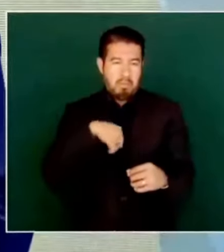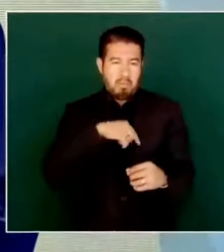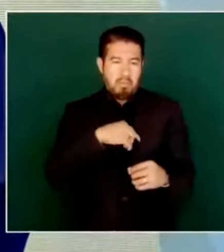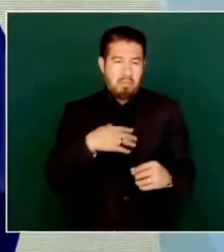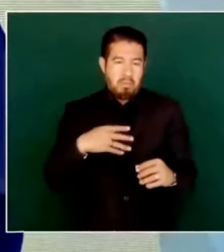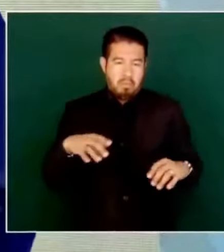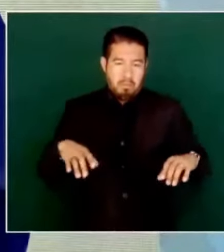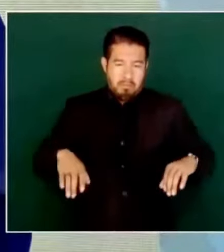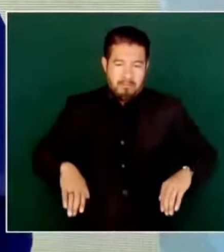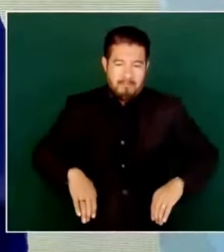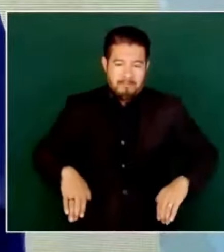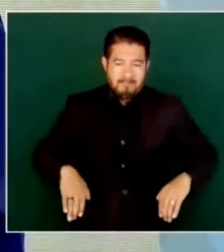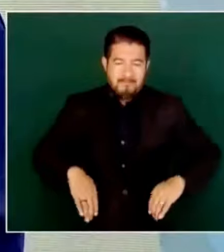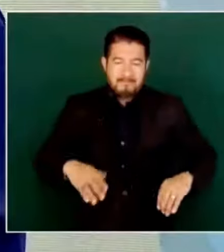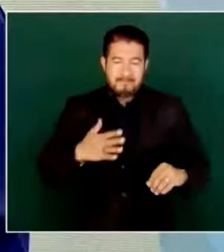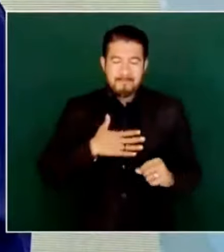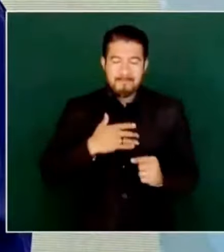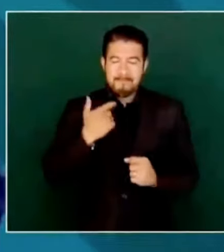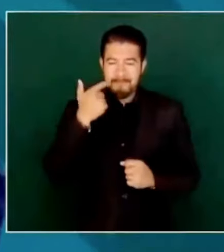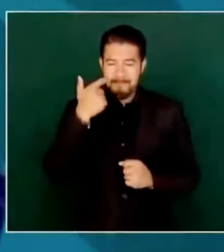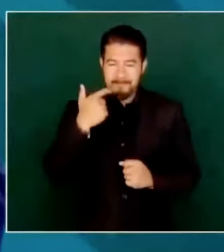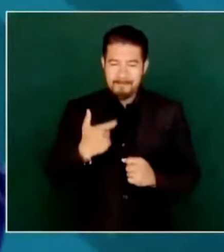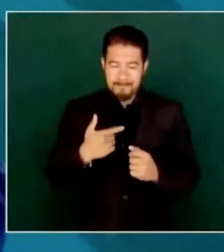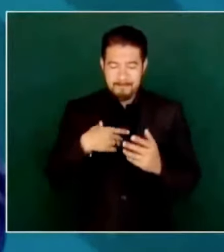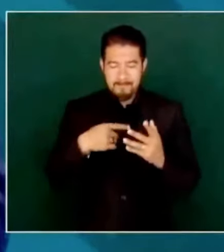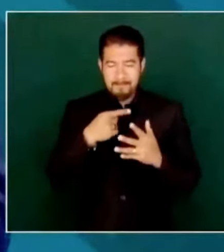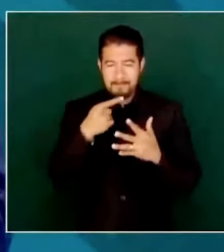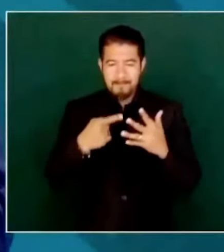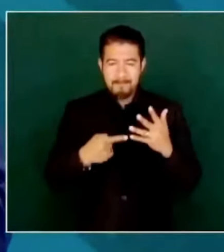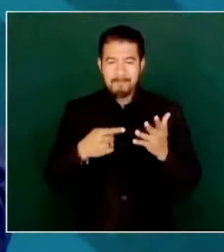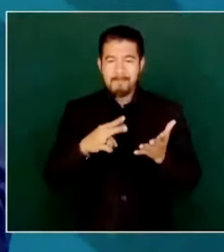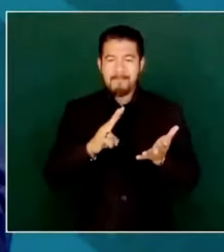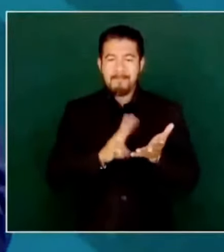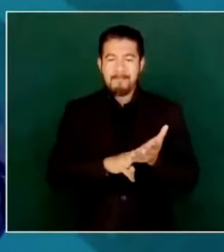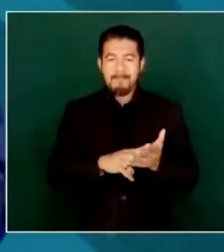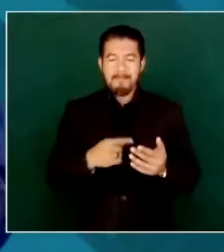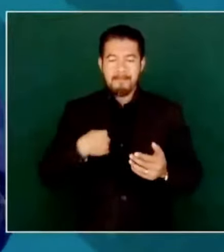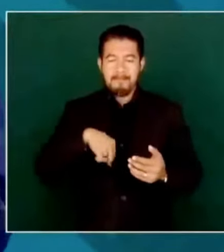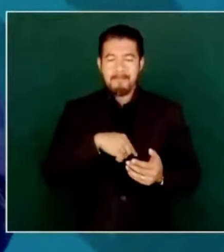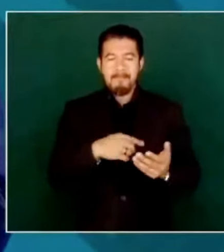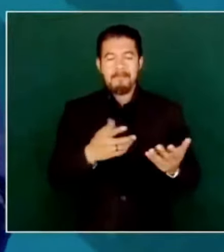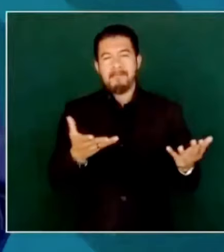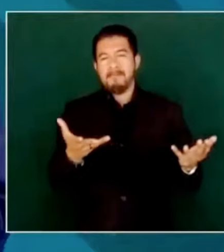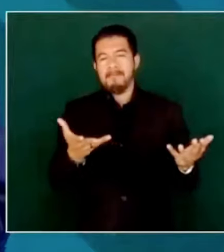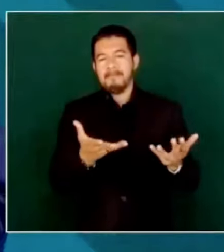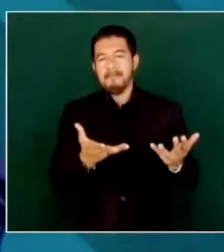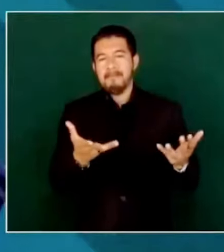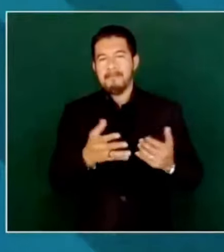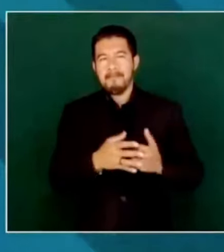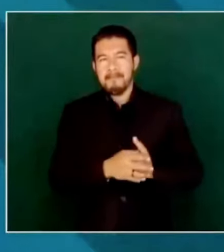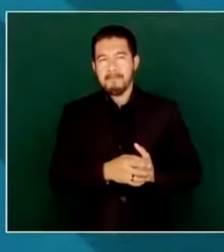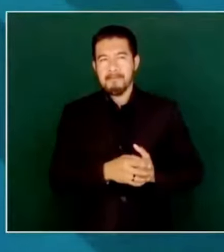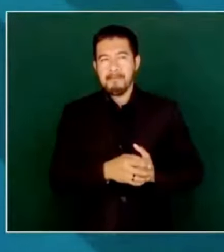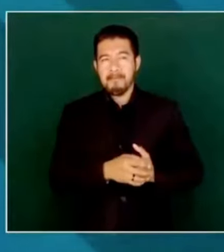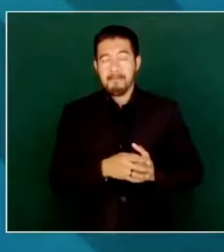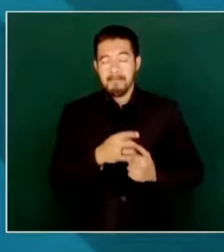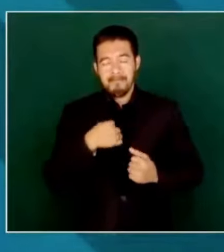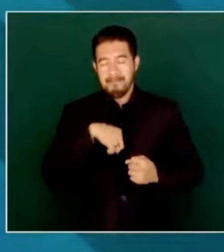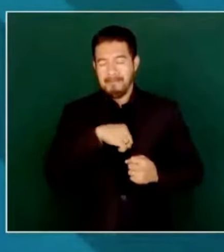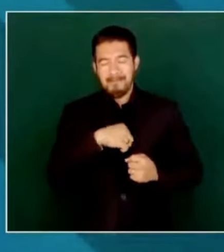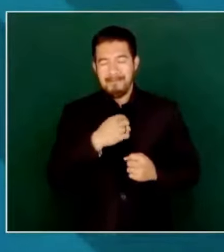no nos permiten